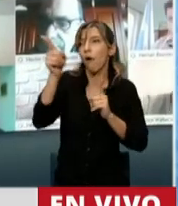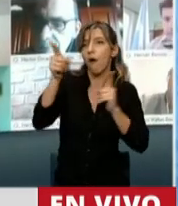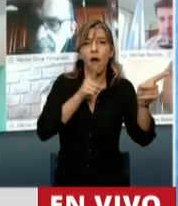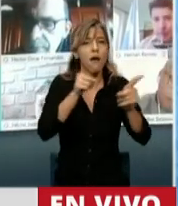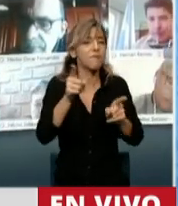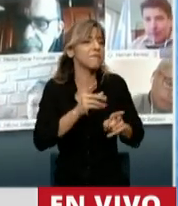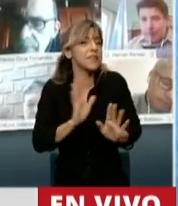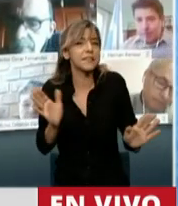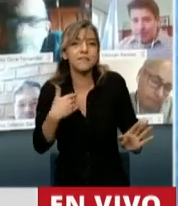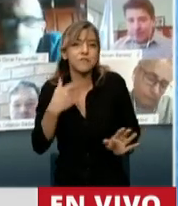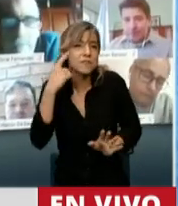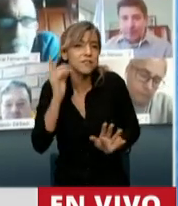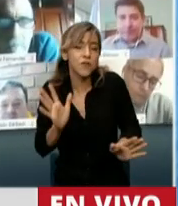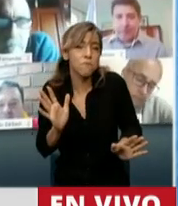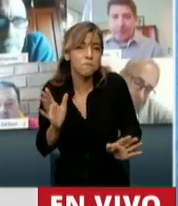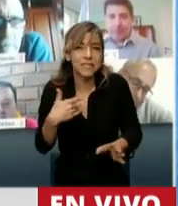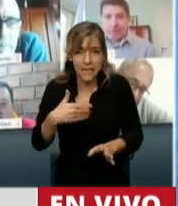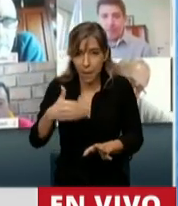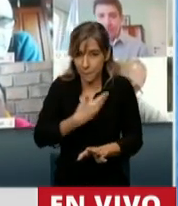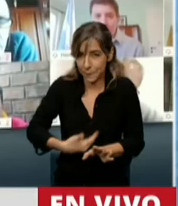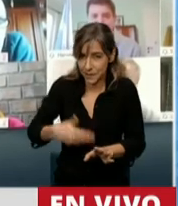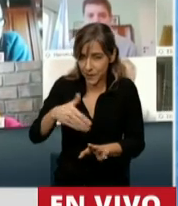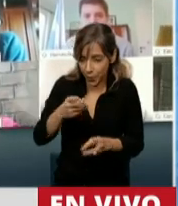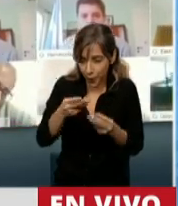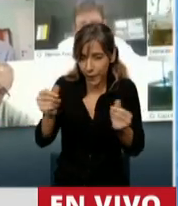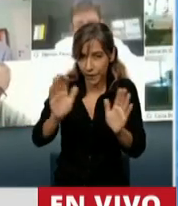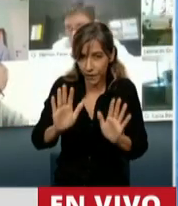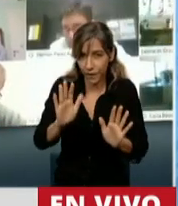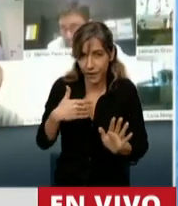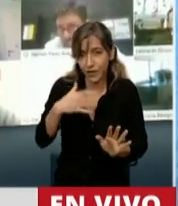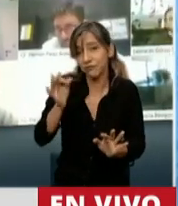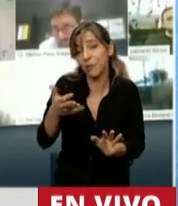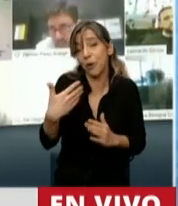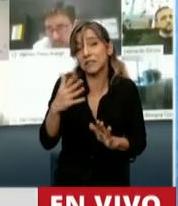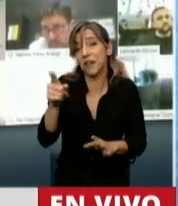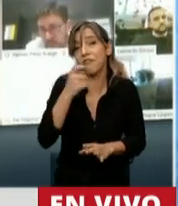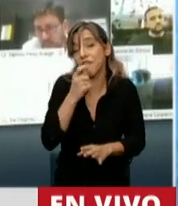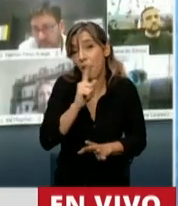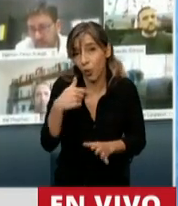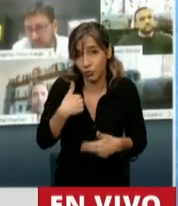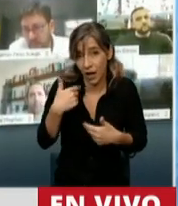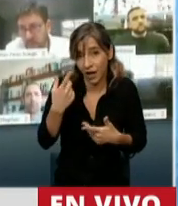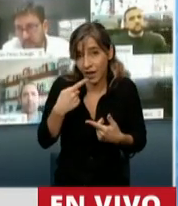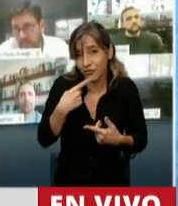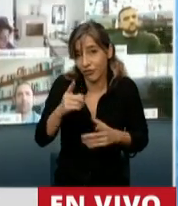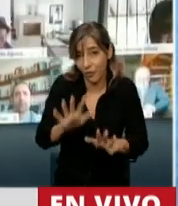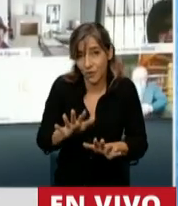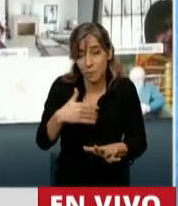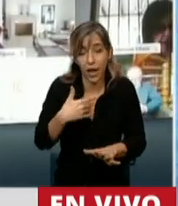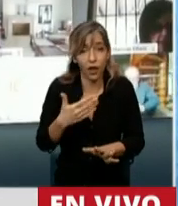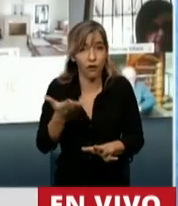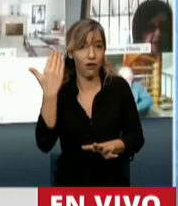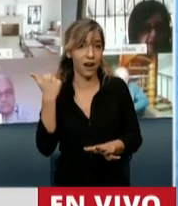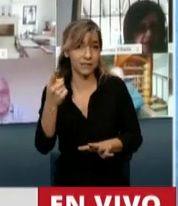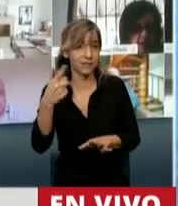presidente. Ya termino. Por ahí no le gusta lo que le estoy diciendo, pero ya voy a terminar. Recién usted no interrumpía a los diputados que el